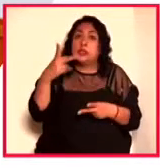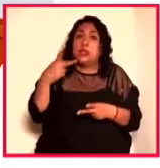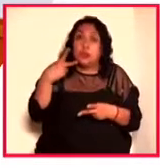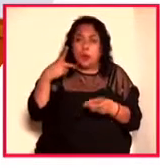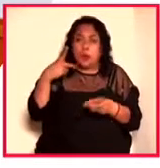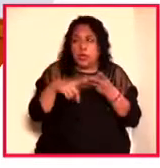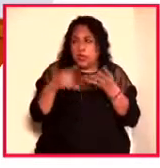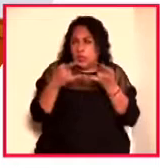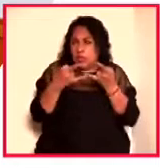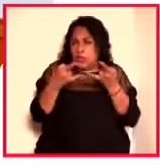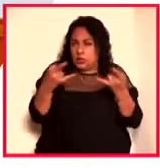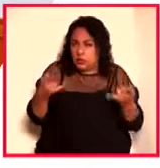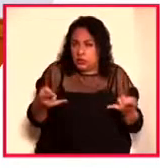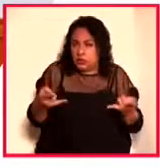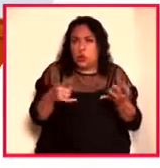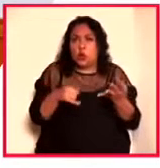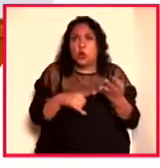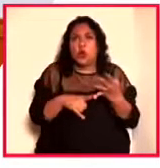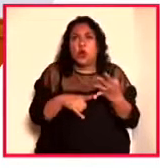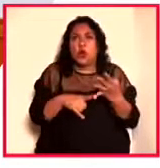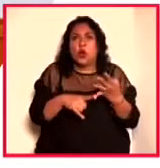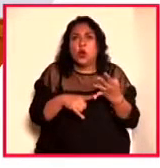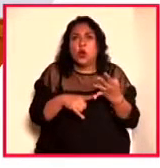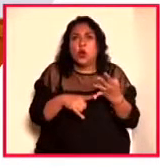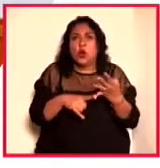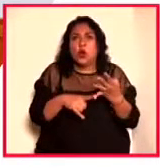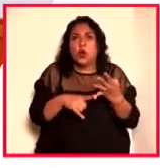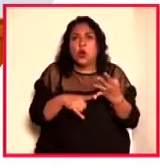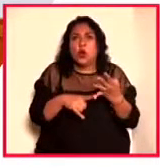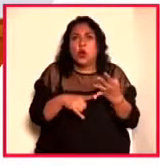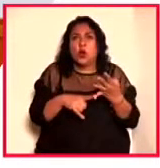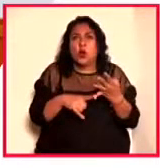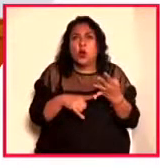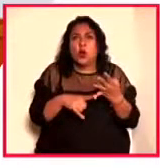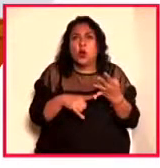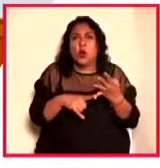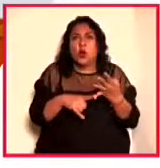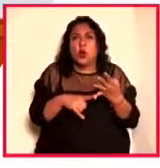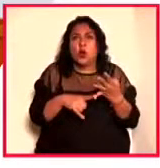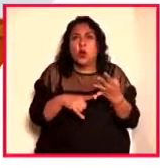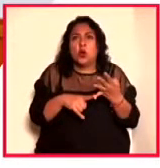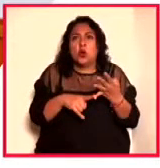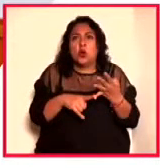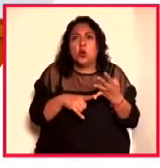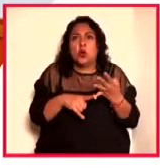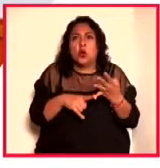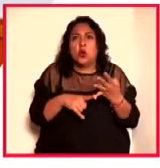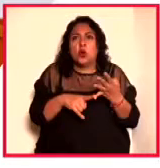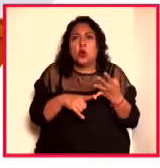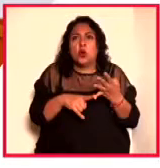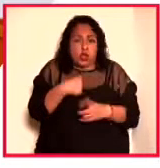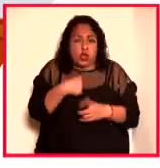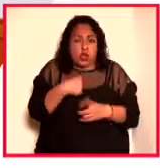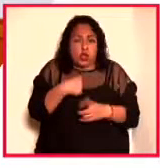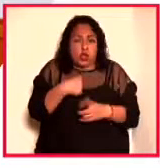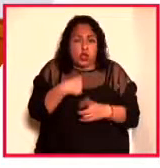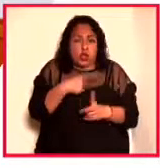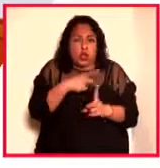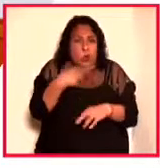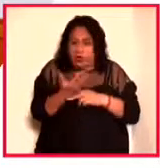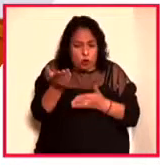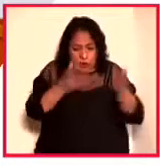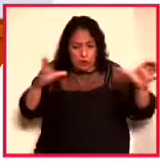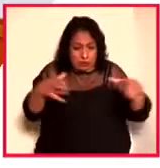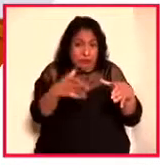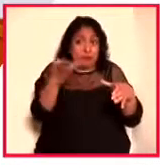las paternidades no son únicas, son compartidas, son colectivas. Y sin lugar a dudas, Jesús Reyes Herodes es uno